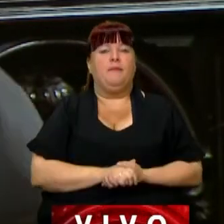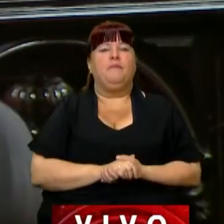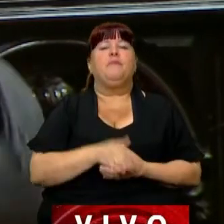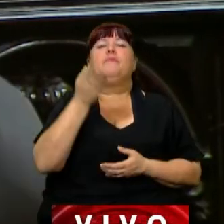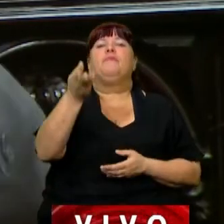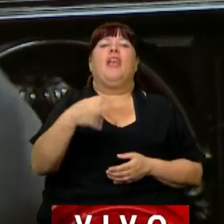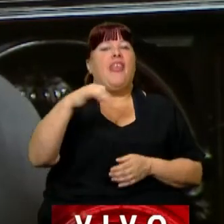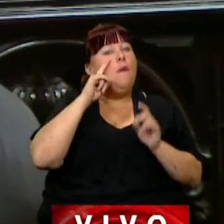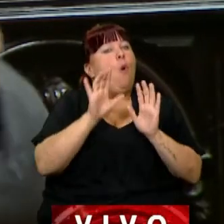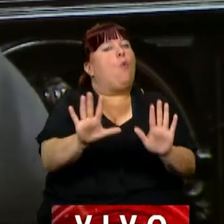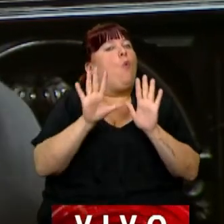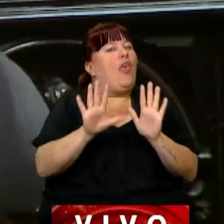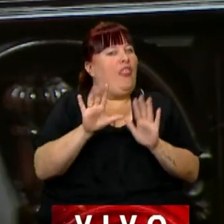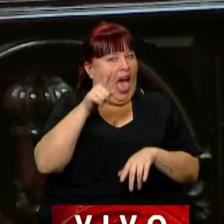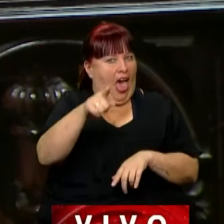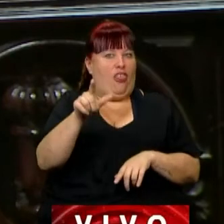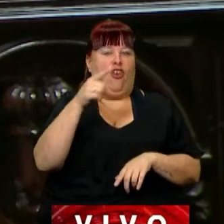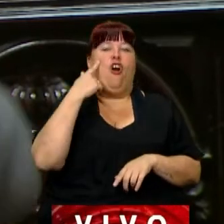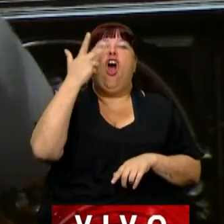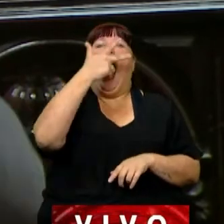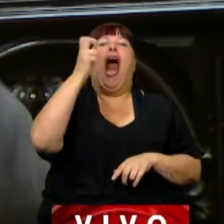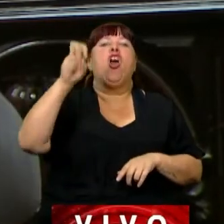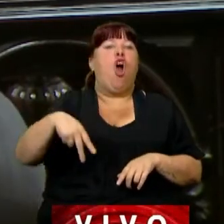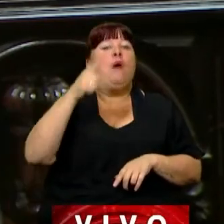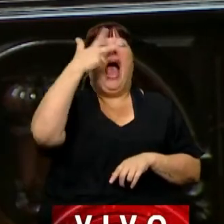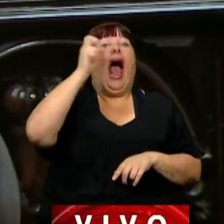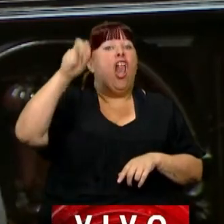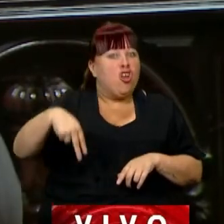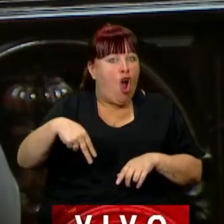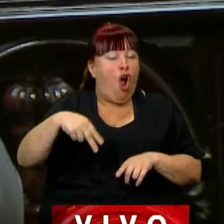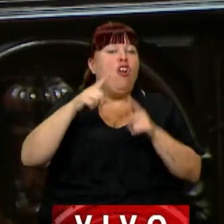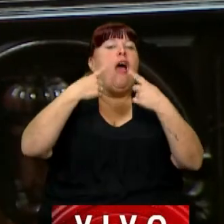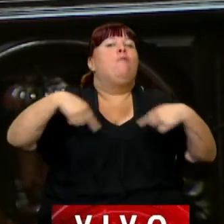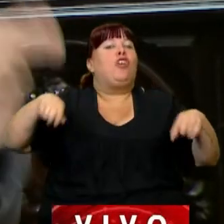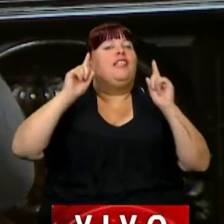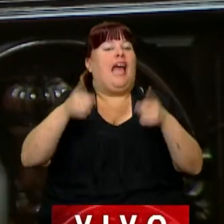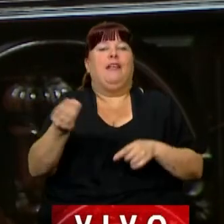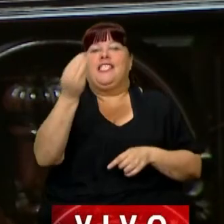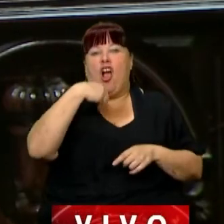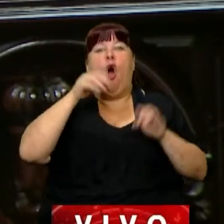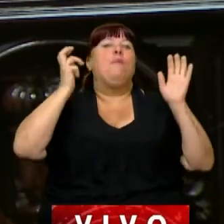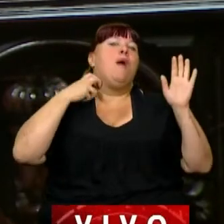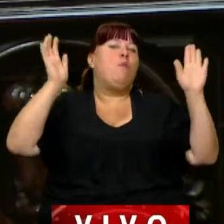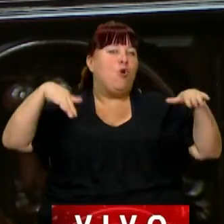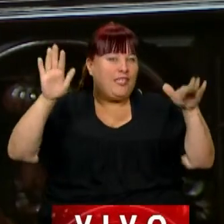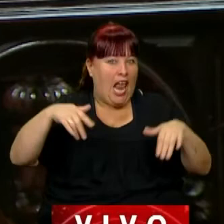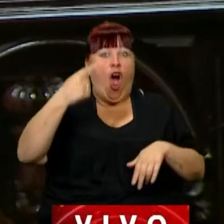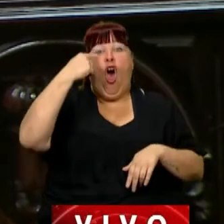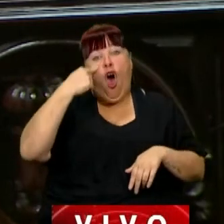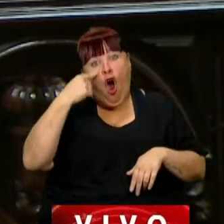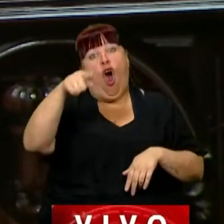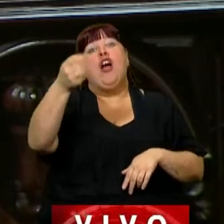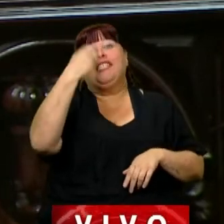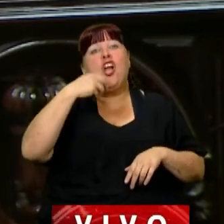que tenga cuidado con el halcón porque el halcón, entre otras cosas, se come los murciélagos. No vaya a ser